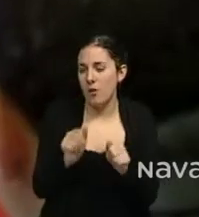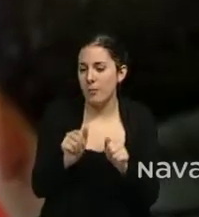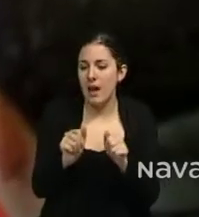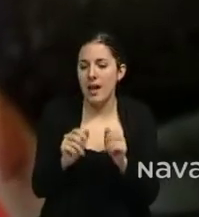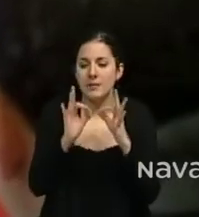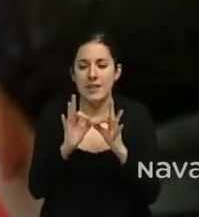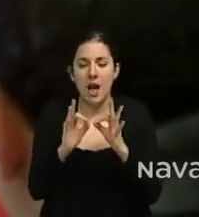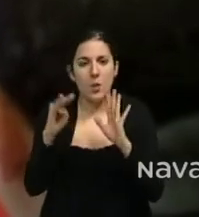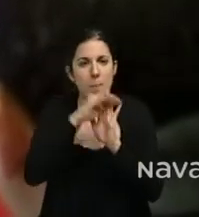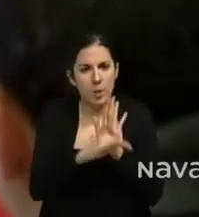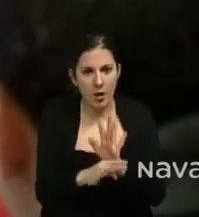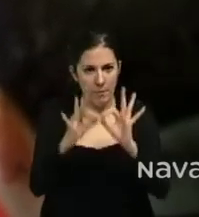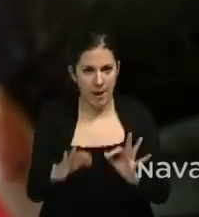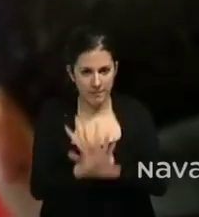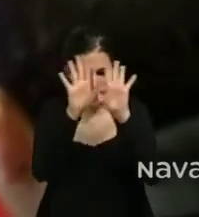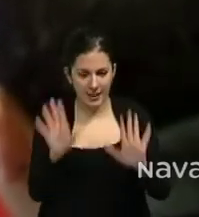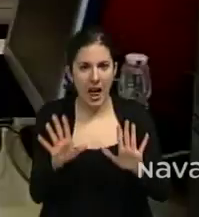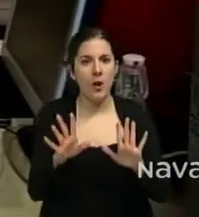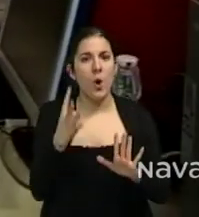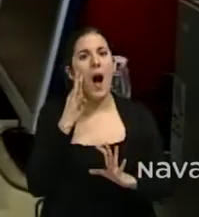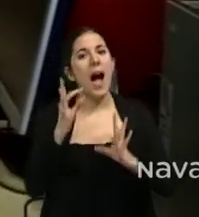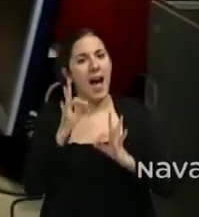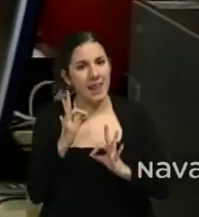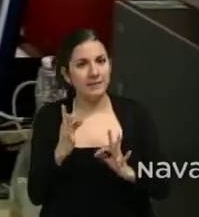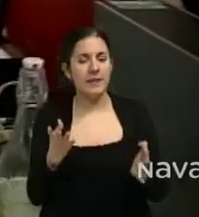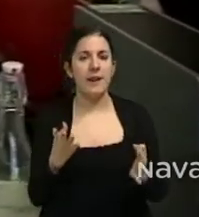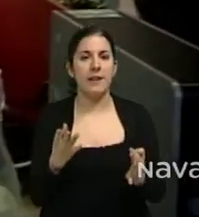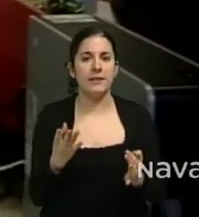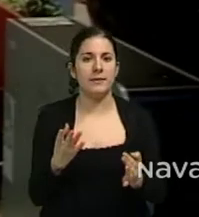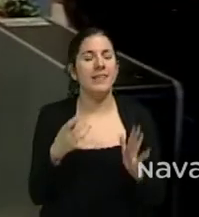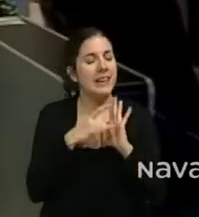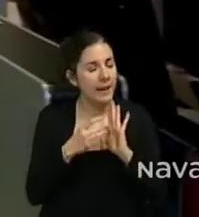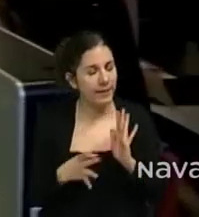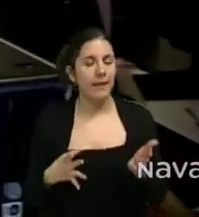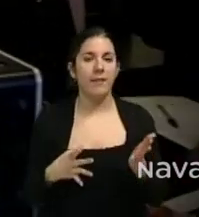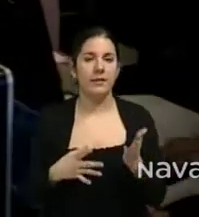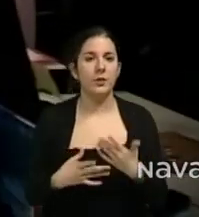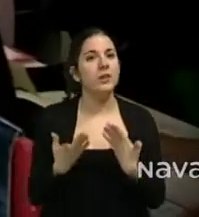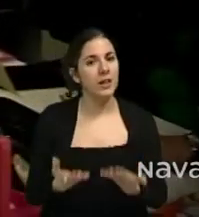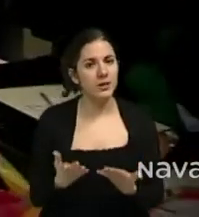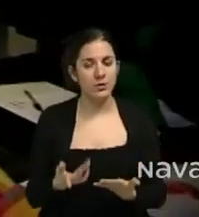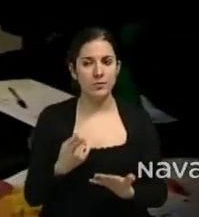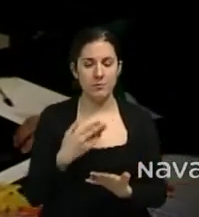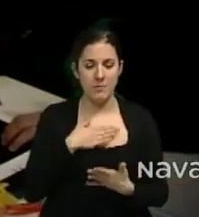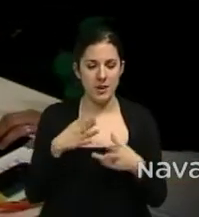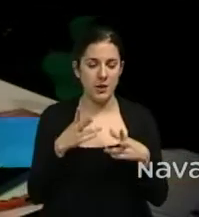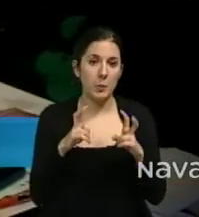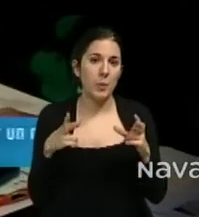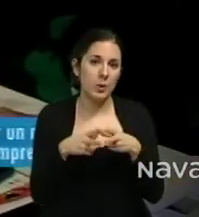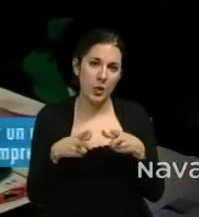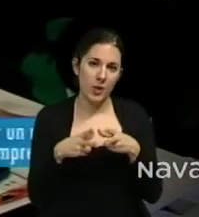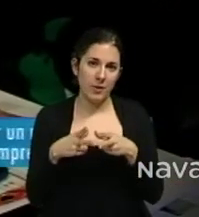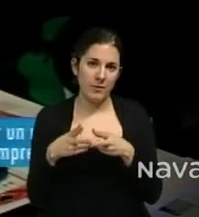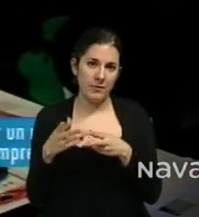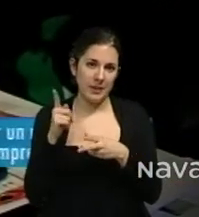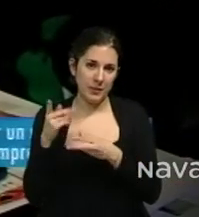programa, con una calidad, unas garantías. Y esa es la parte que aporta mi nuevo socio. Las empresas hoy en día